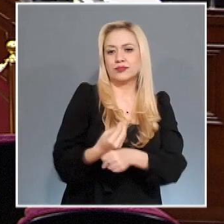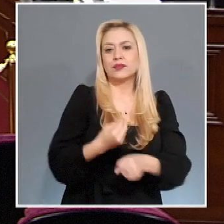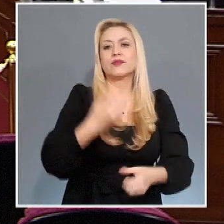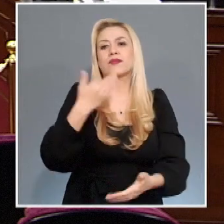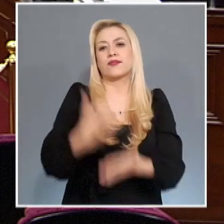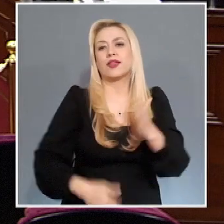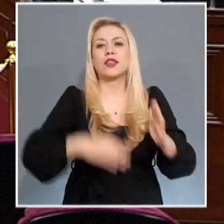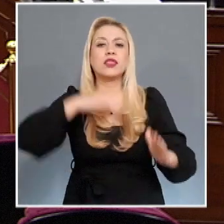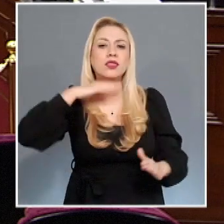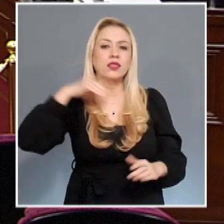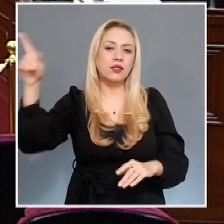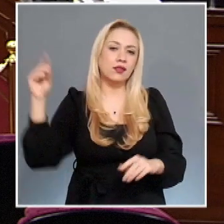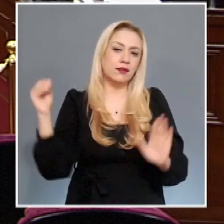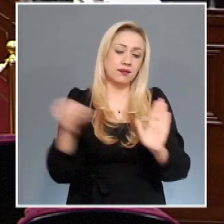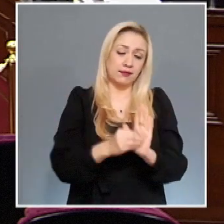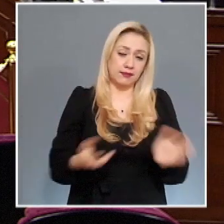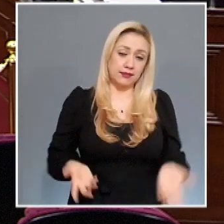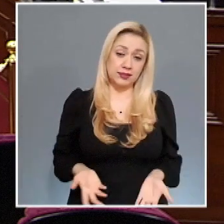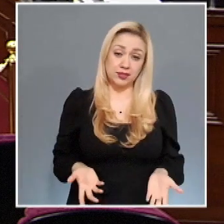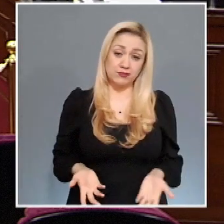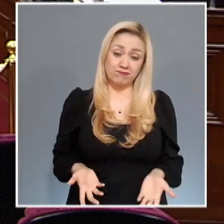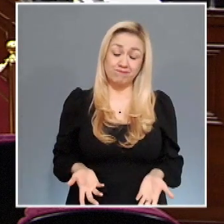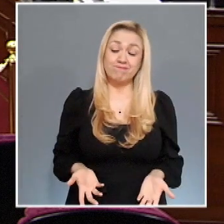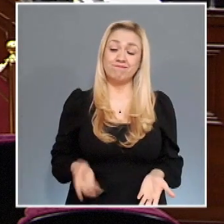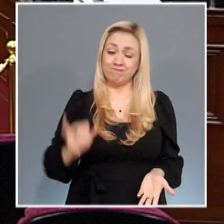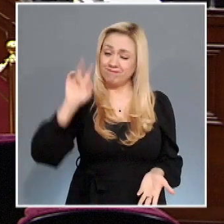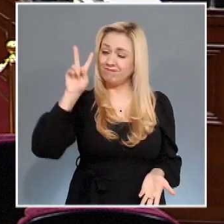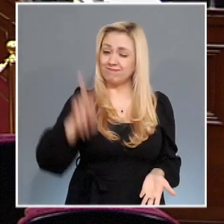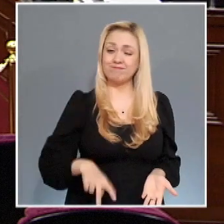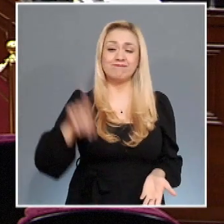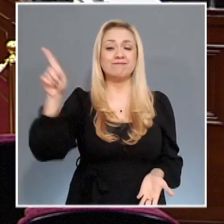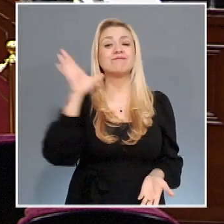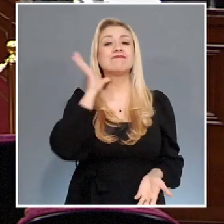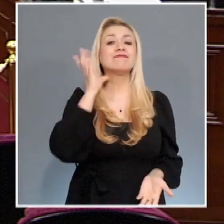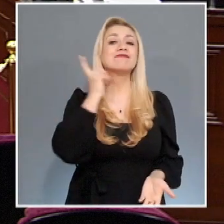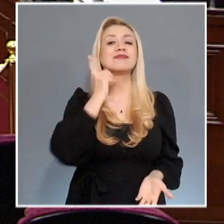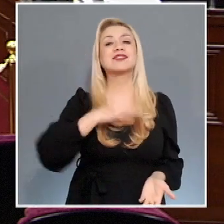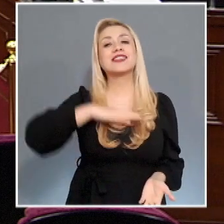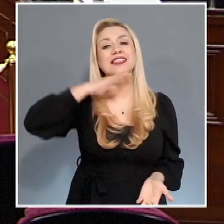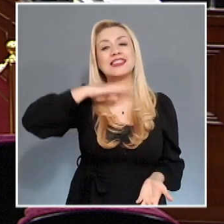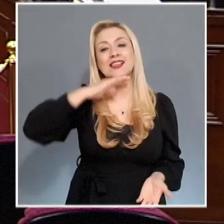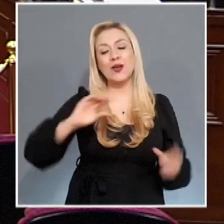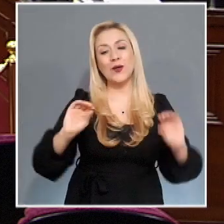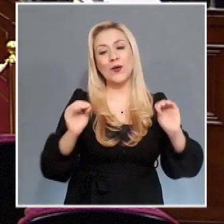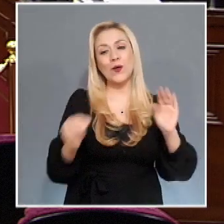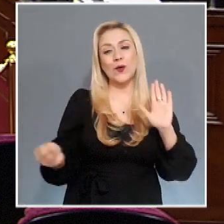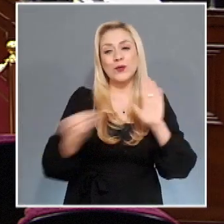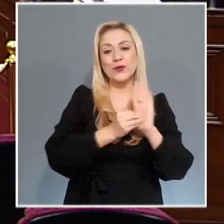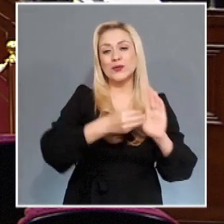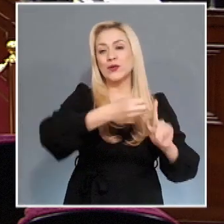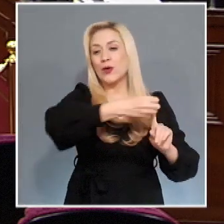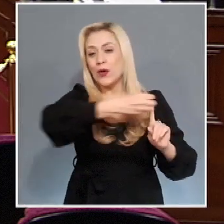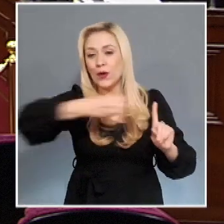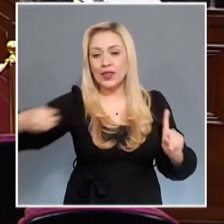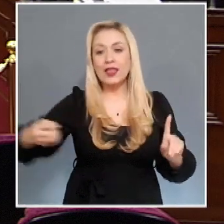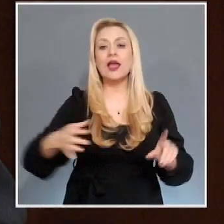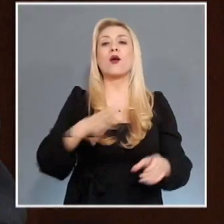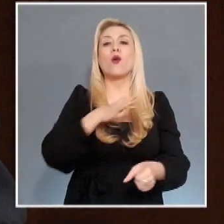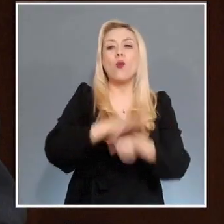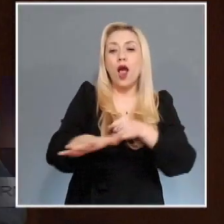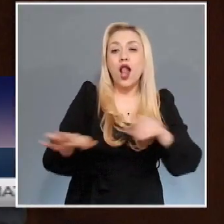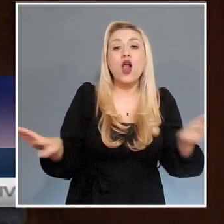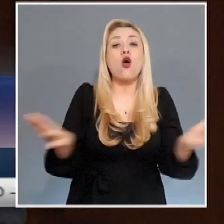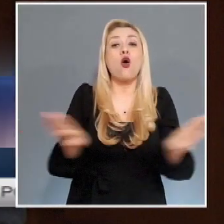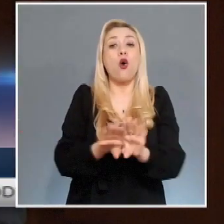verdad, como se señala, que el Congreso de la Unión fue omiso en establecer la regulación que indique cómo deberá actuar el personal de